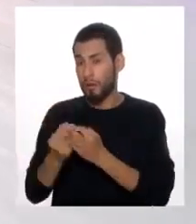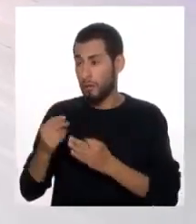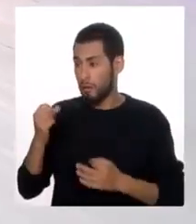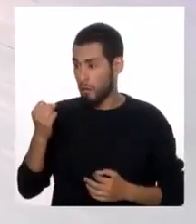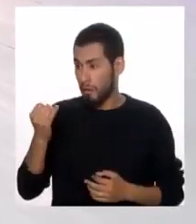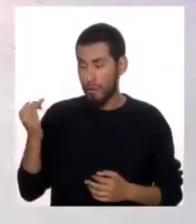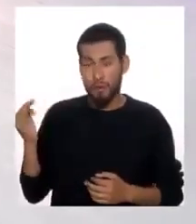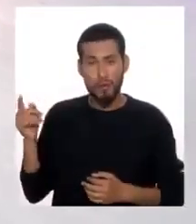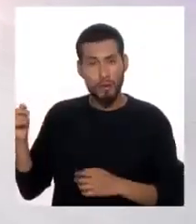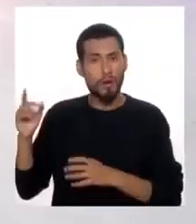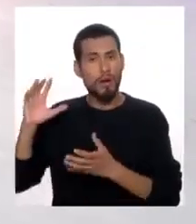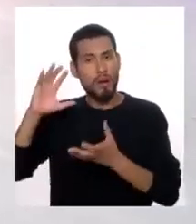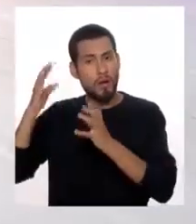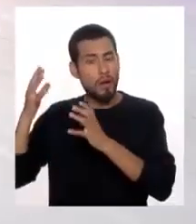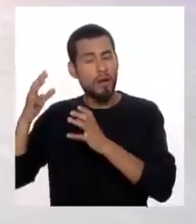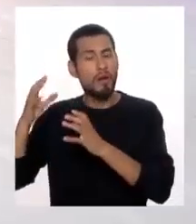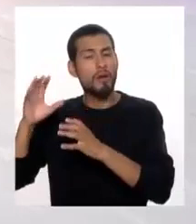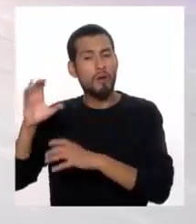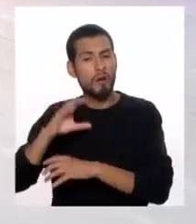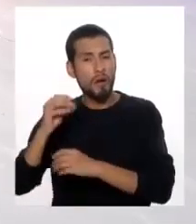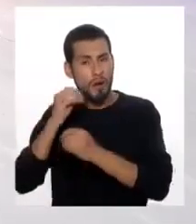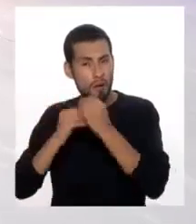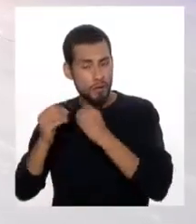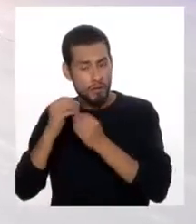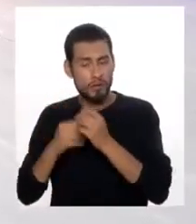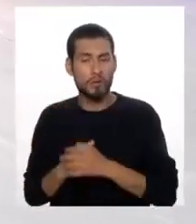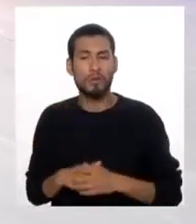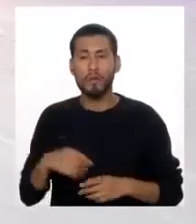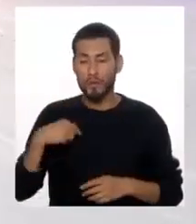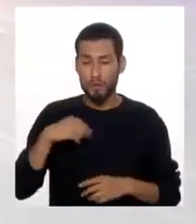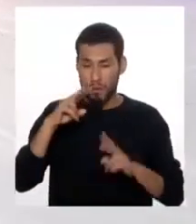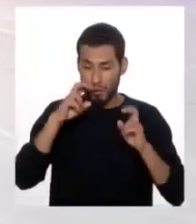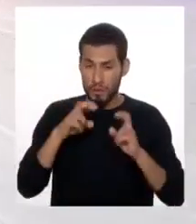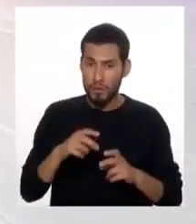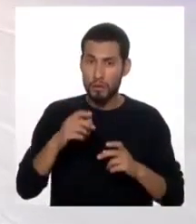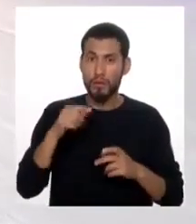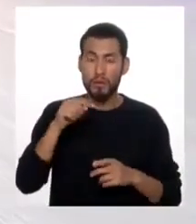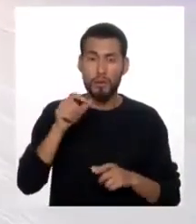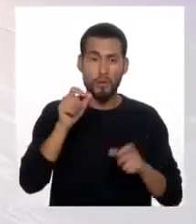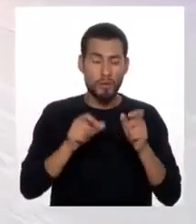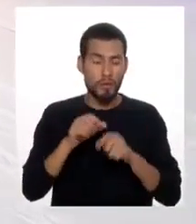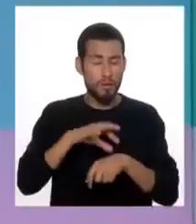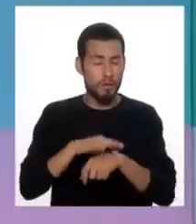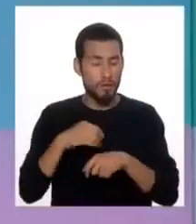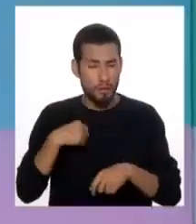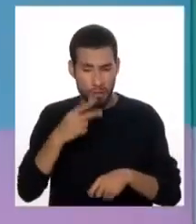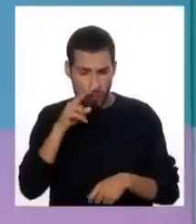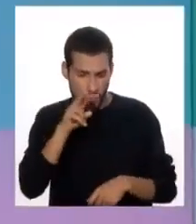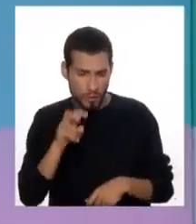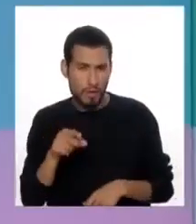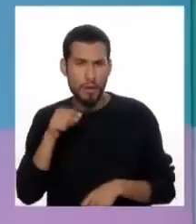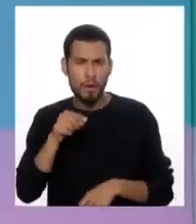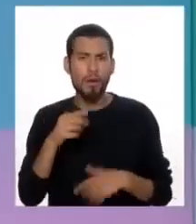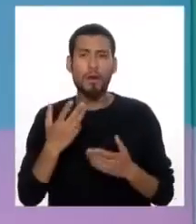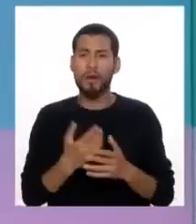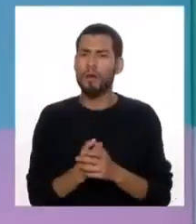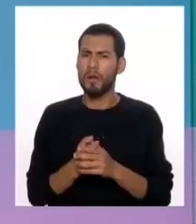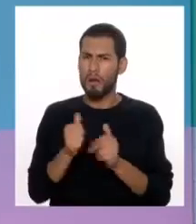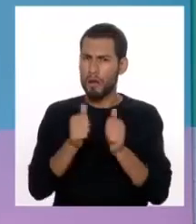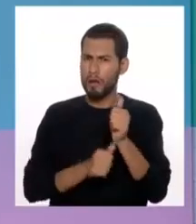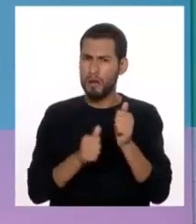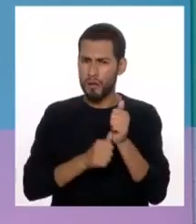trastornos de conducta alimentaria. En la práctica clínica vemos situaciones donde, por ejemplo, varias hermanas